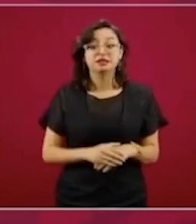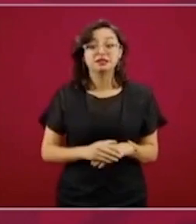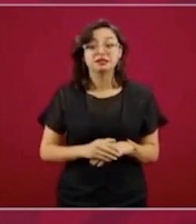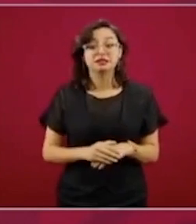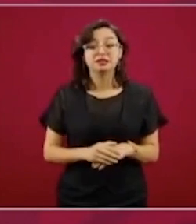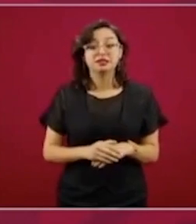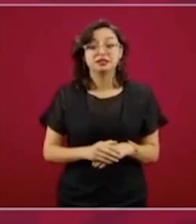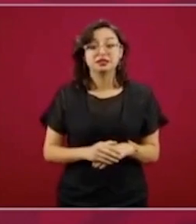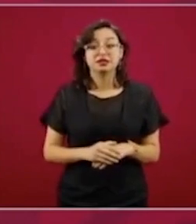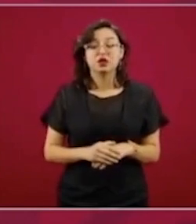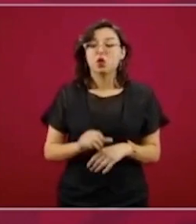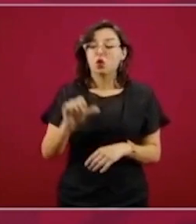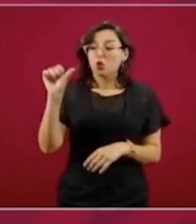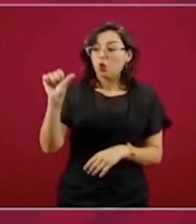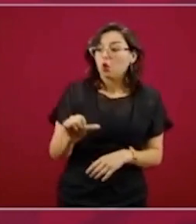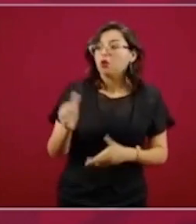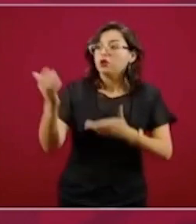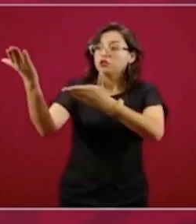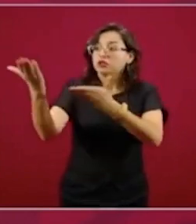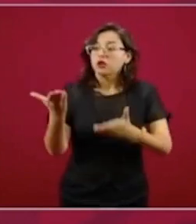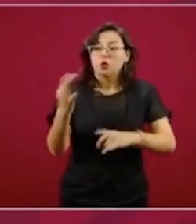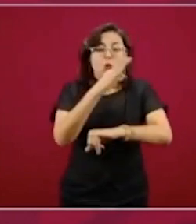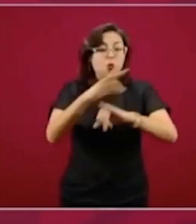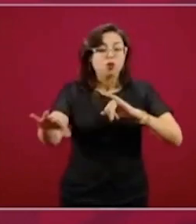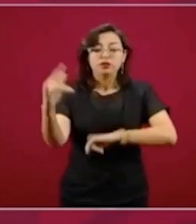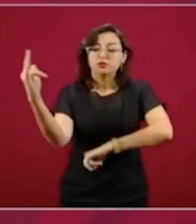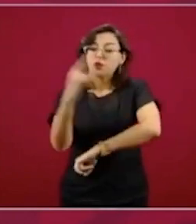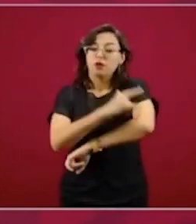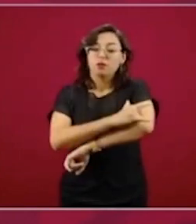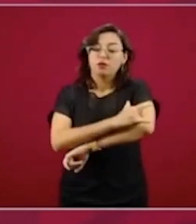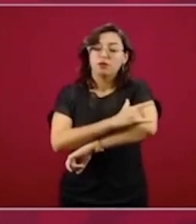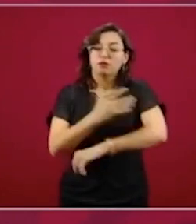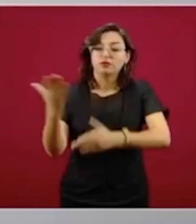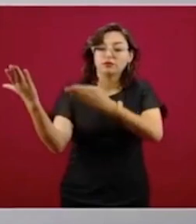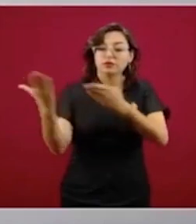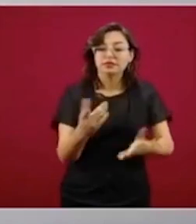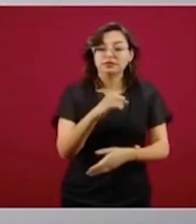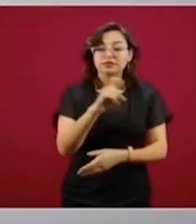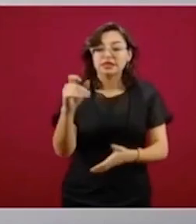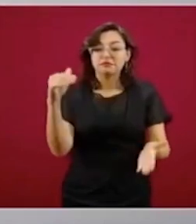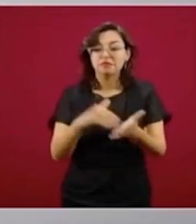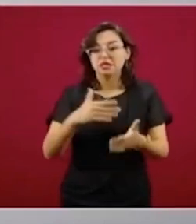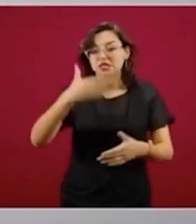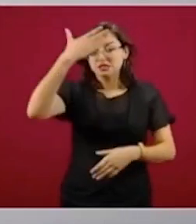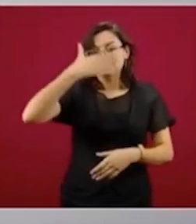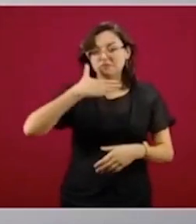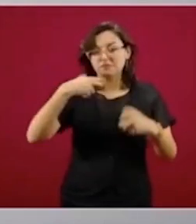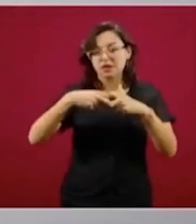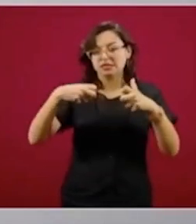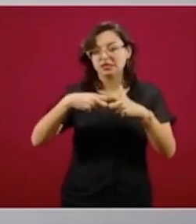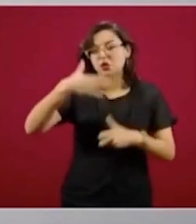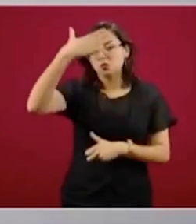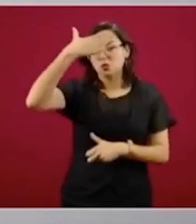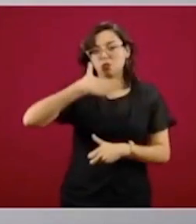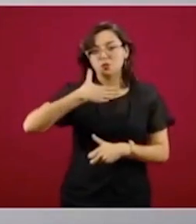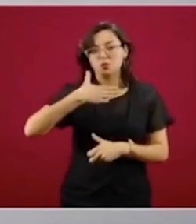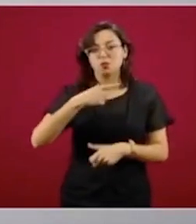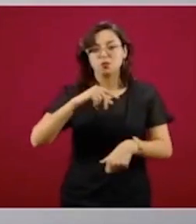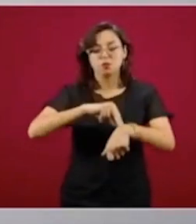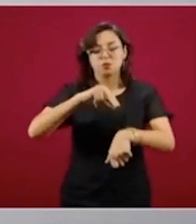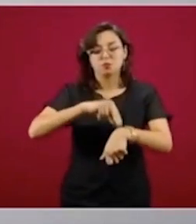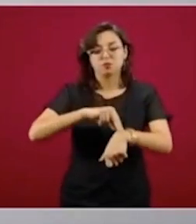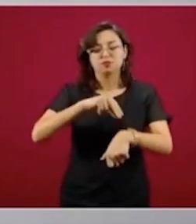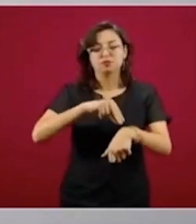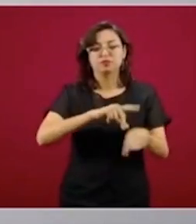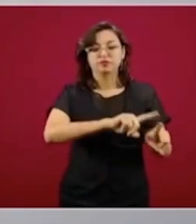adquirir las caretas, las 100 mil caretas para los médicos, para los